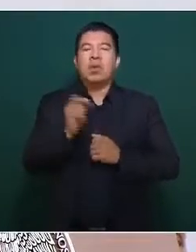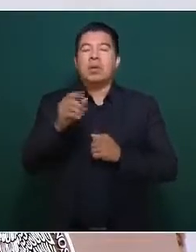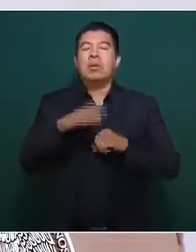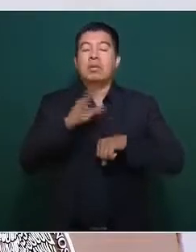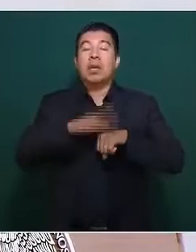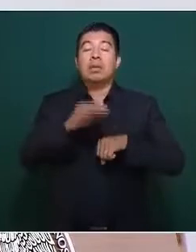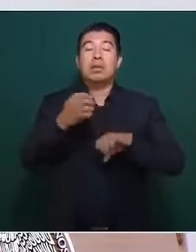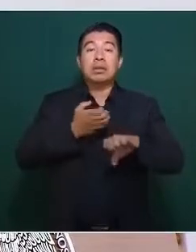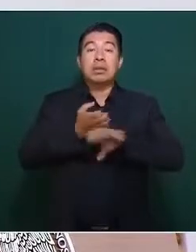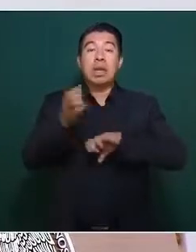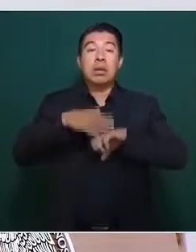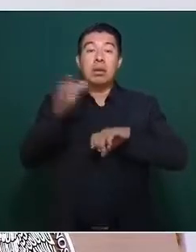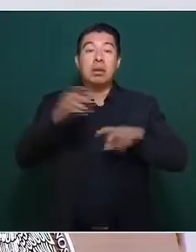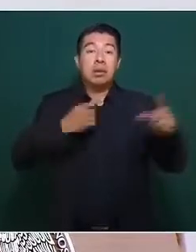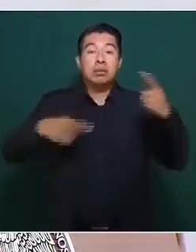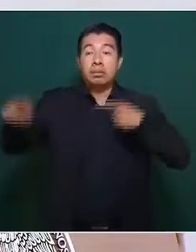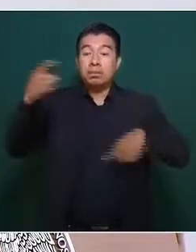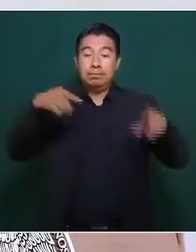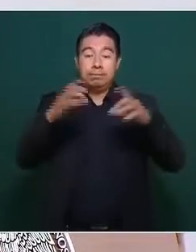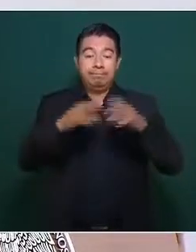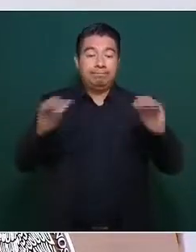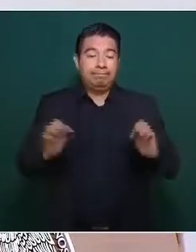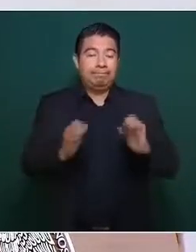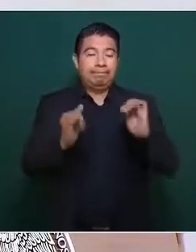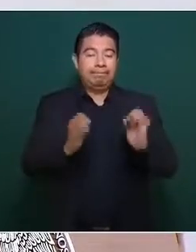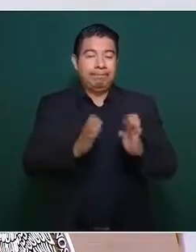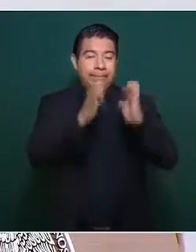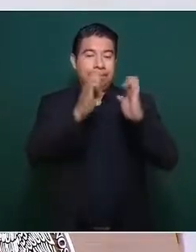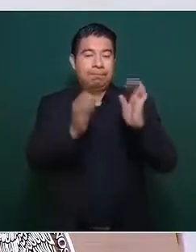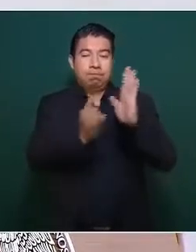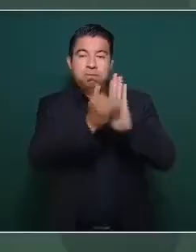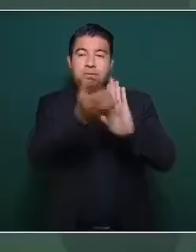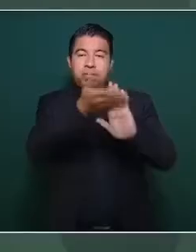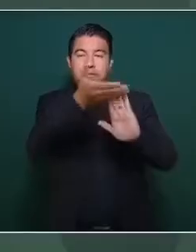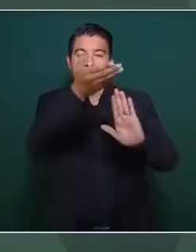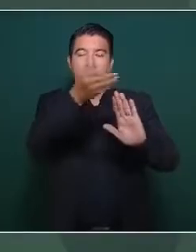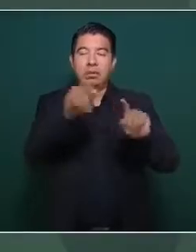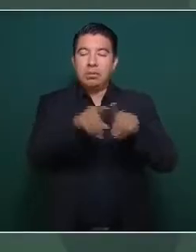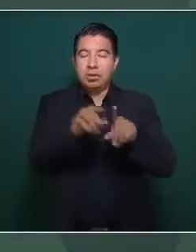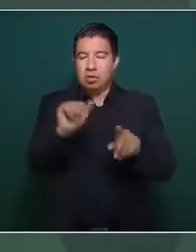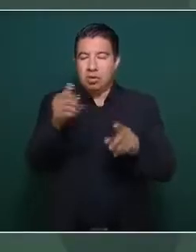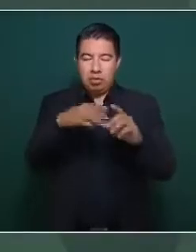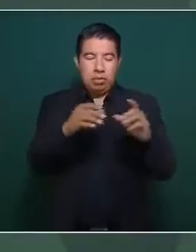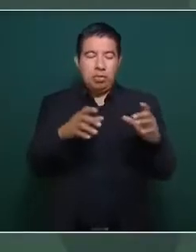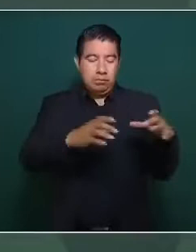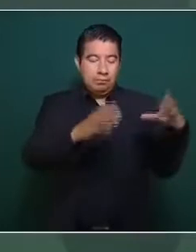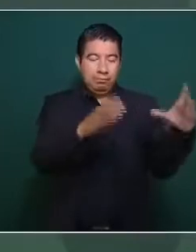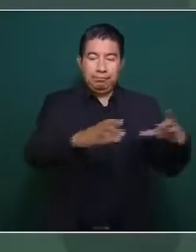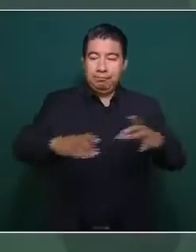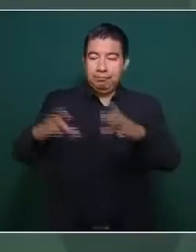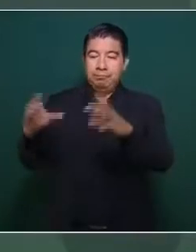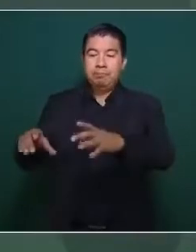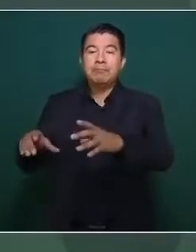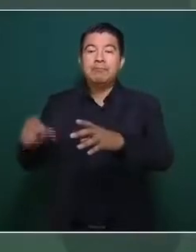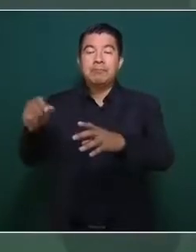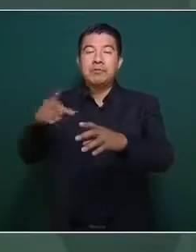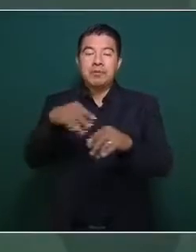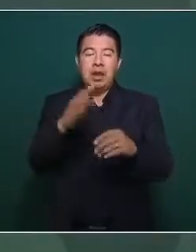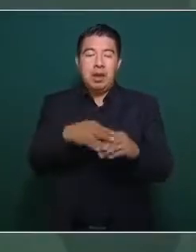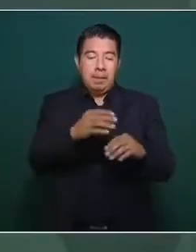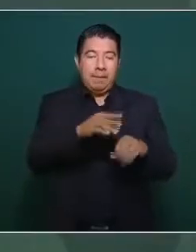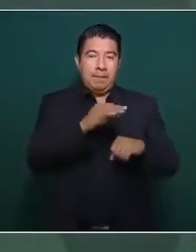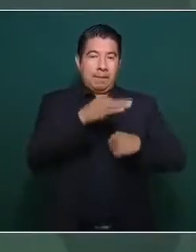construir aquí. Adicionalmente, dos compañías de la Guardia Nacional están en espacios que fueron